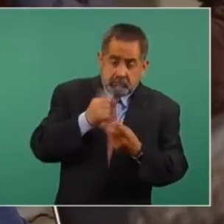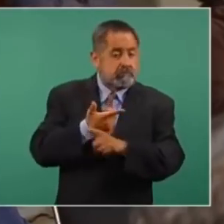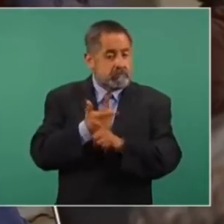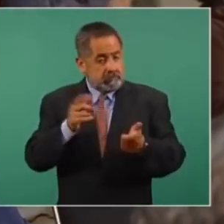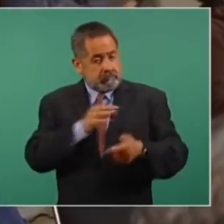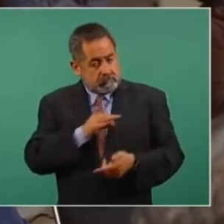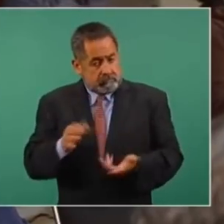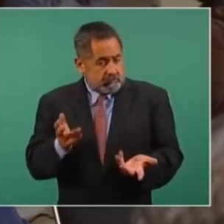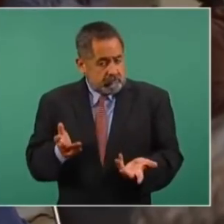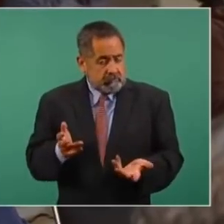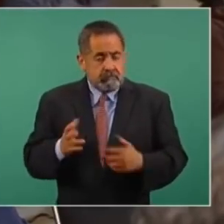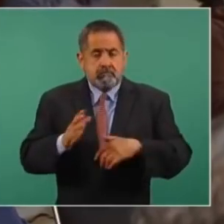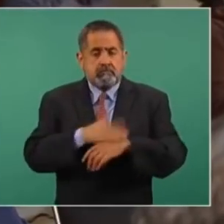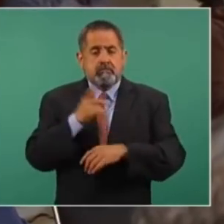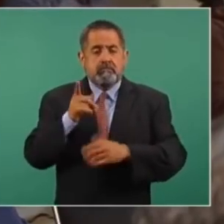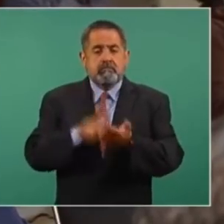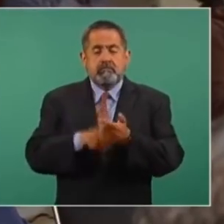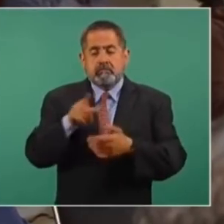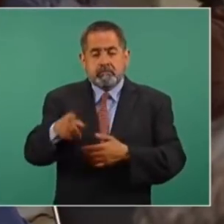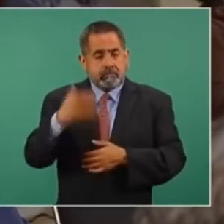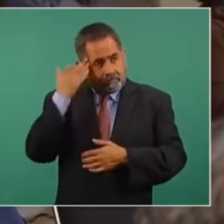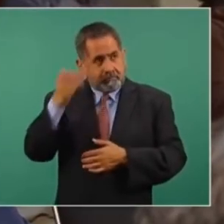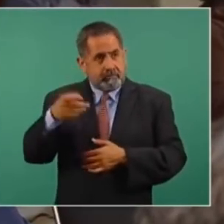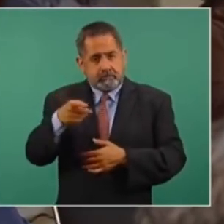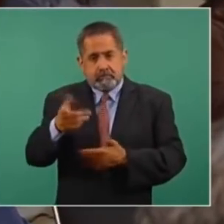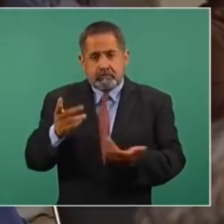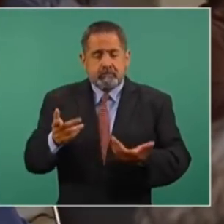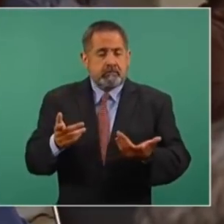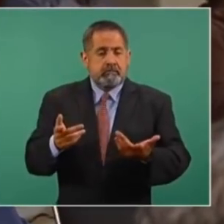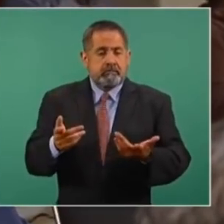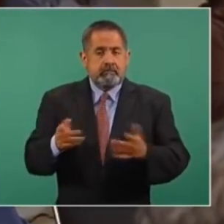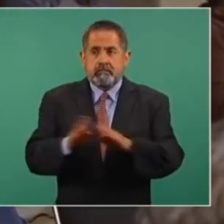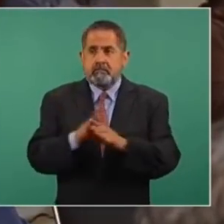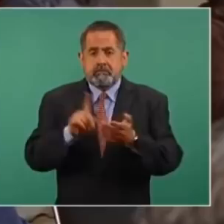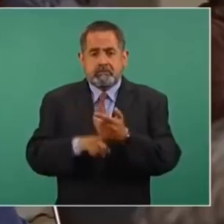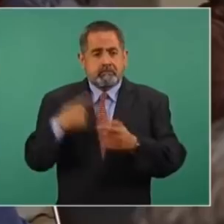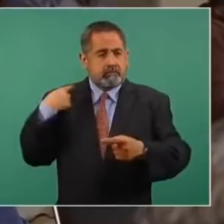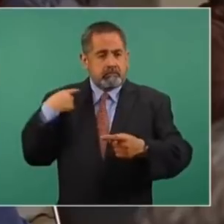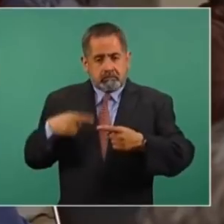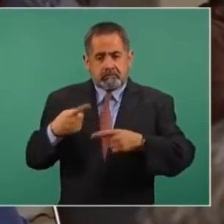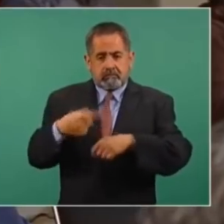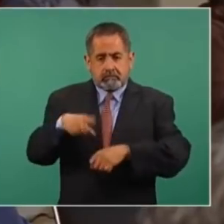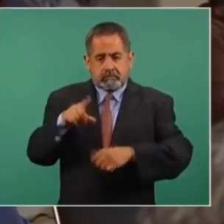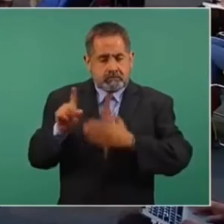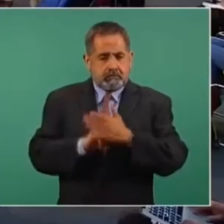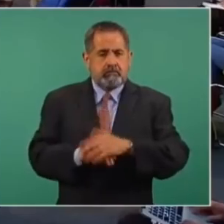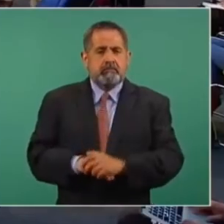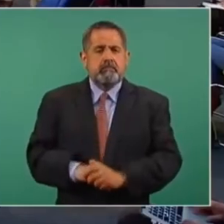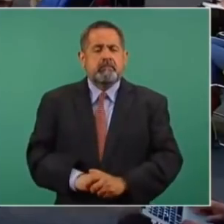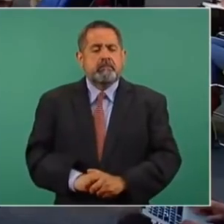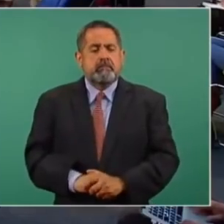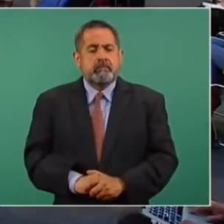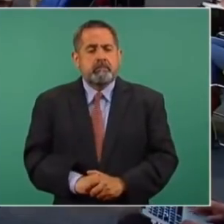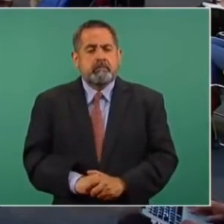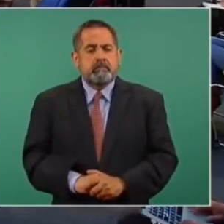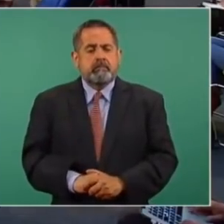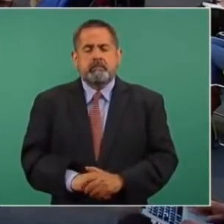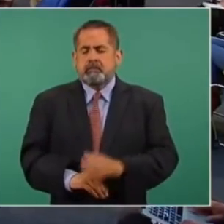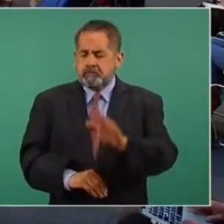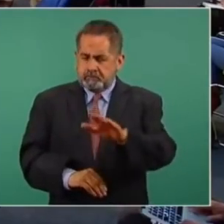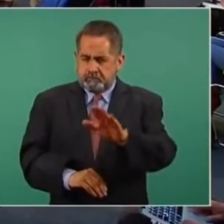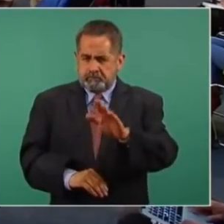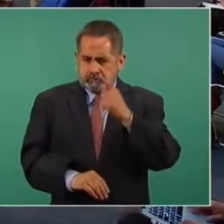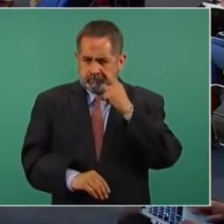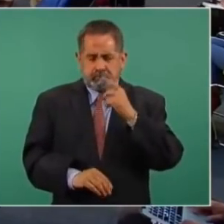liberarlo, porque es prácticamente algo que se viene manejando durante estos meses. Hay forma, porque